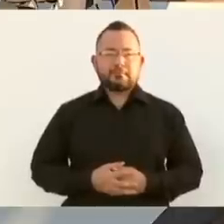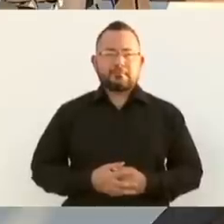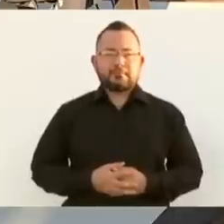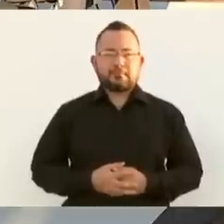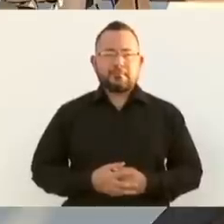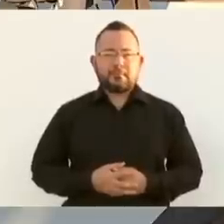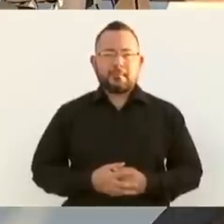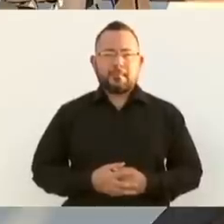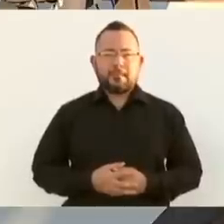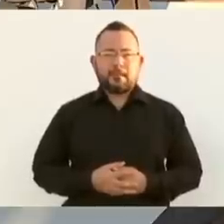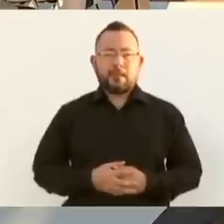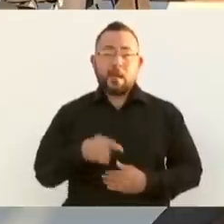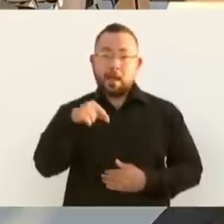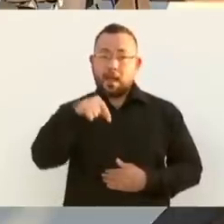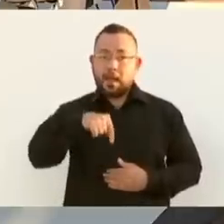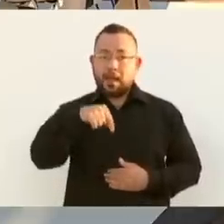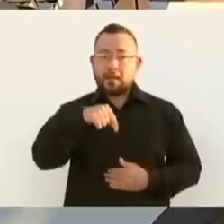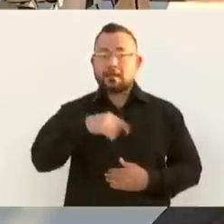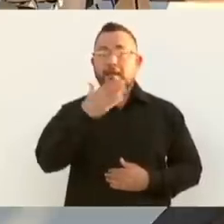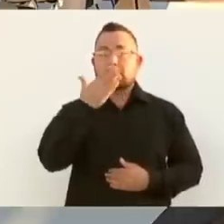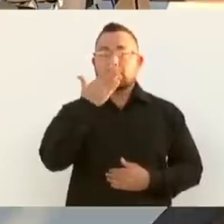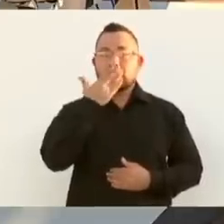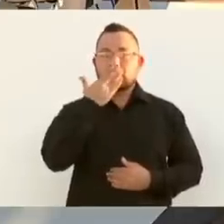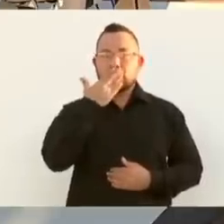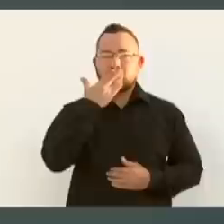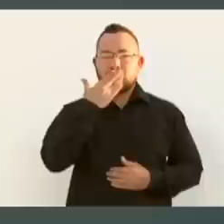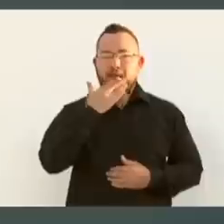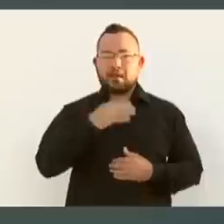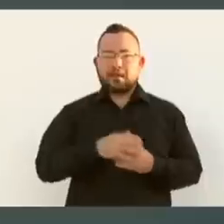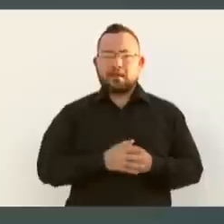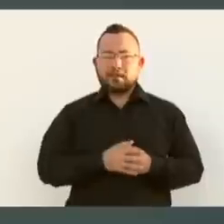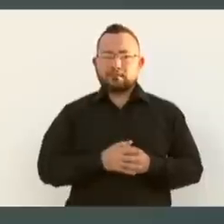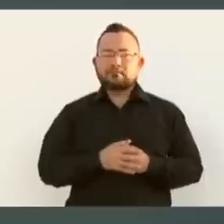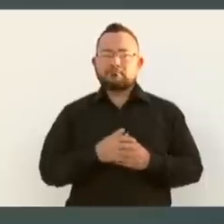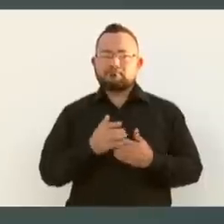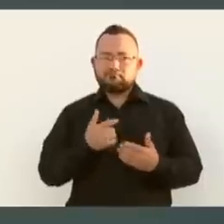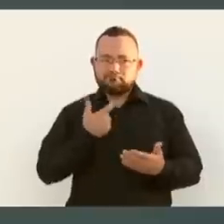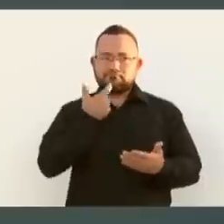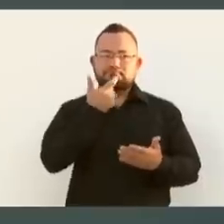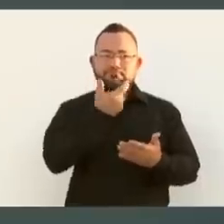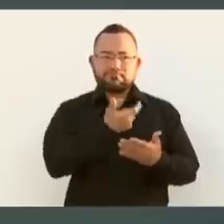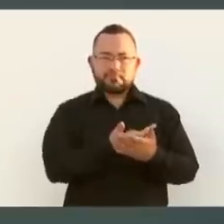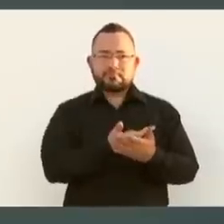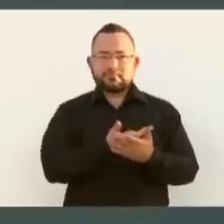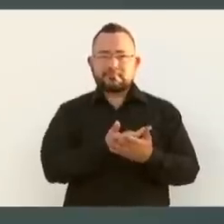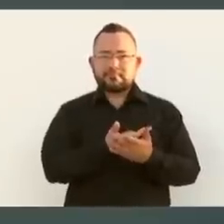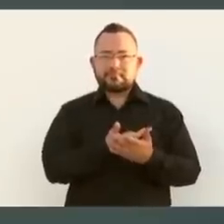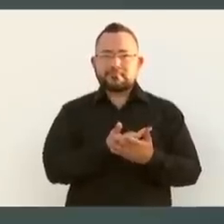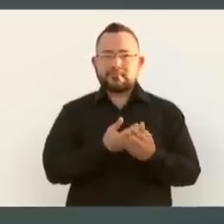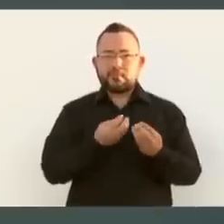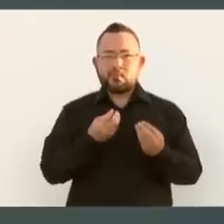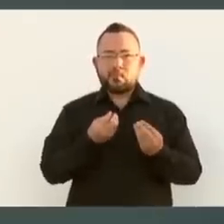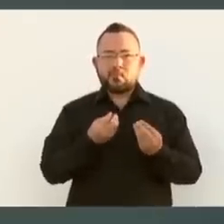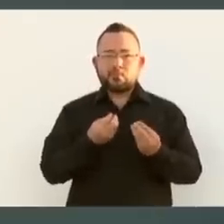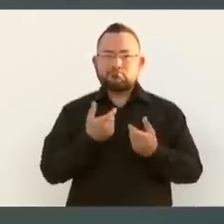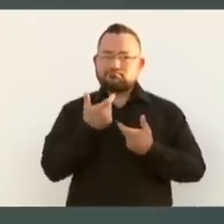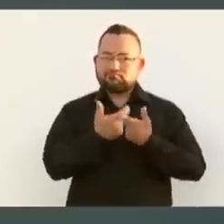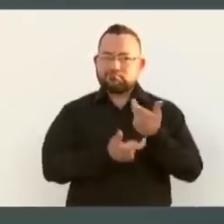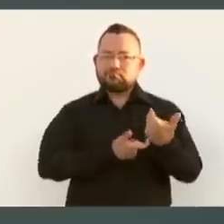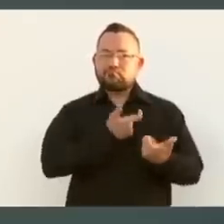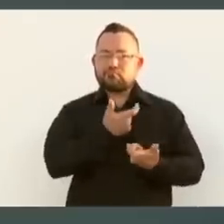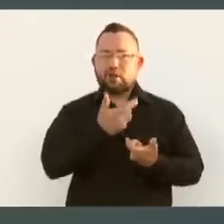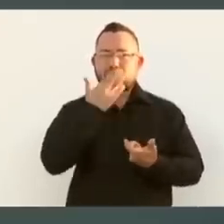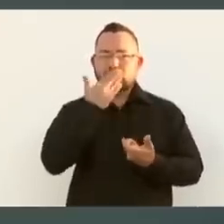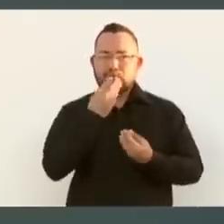Sonora se está invirtiendo mucho presupuesto